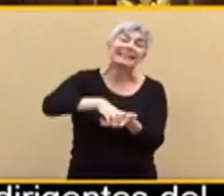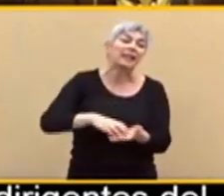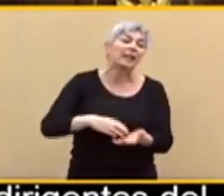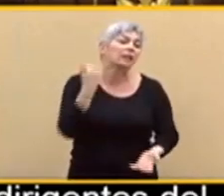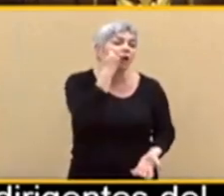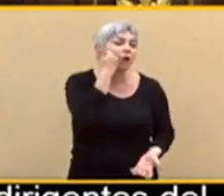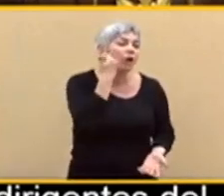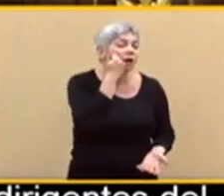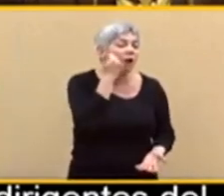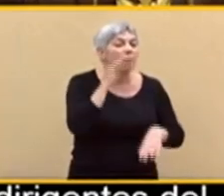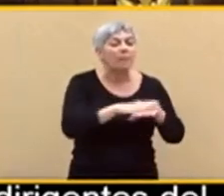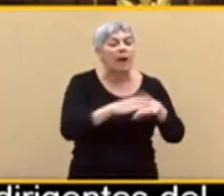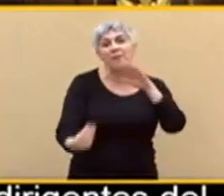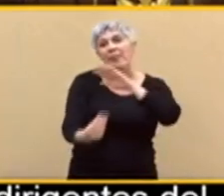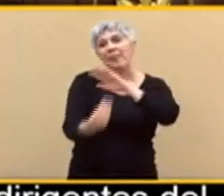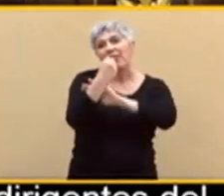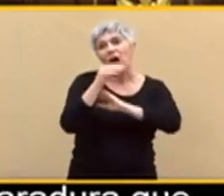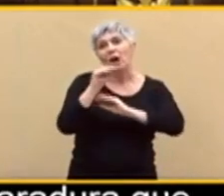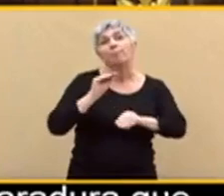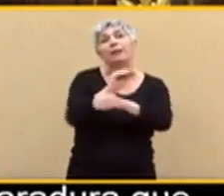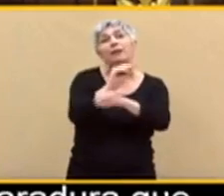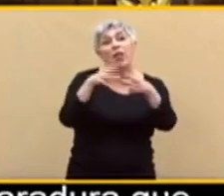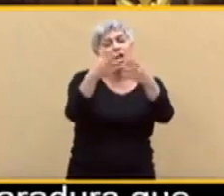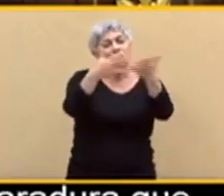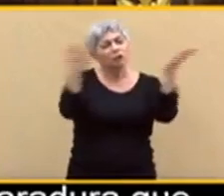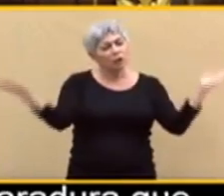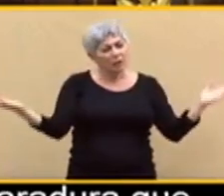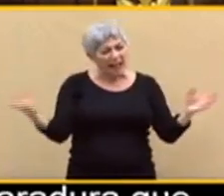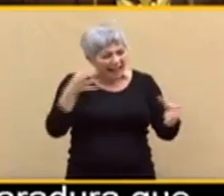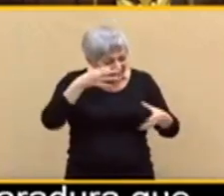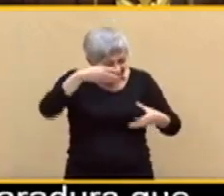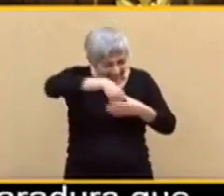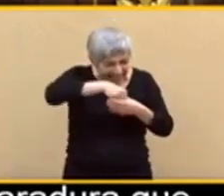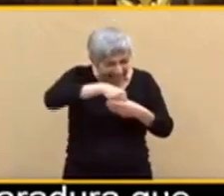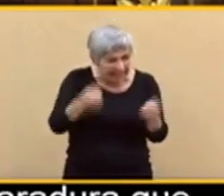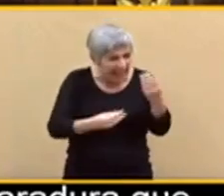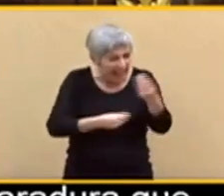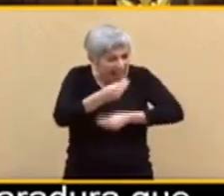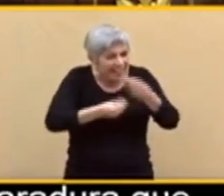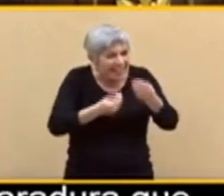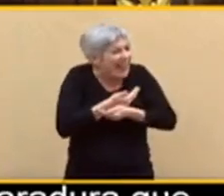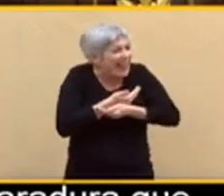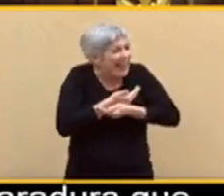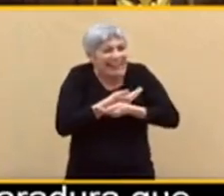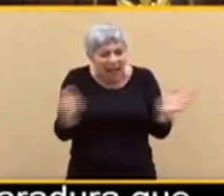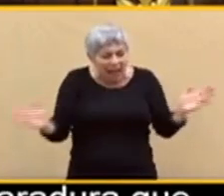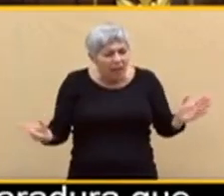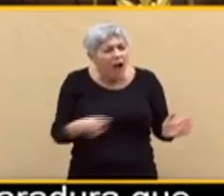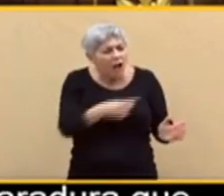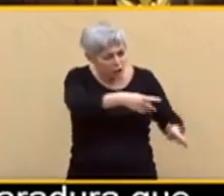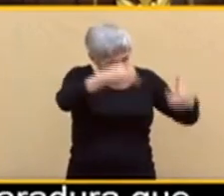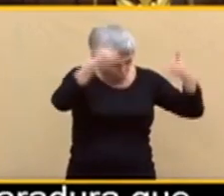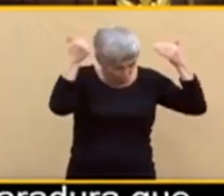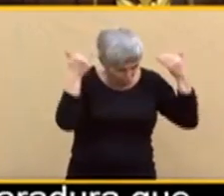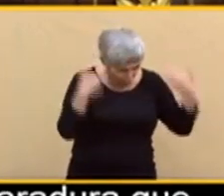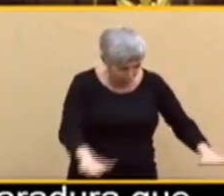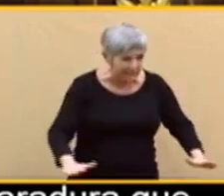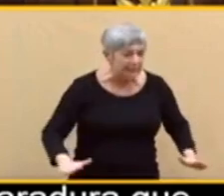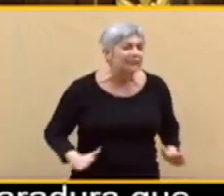mecenazgo y patrocino social sin ninguna actividad conocida y tener los santos